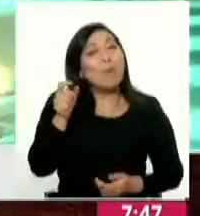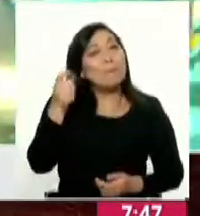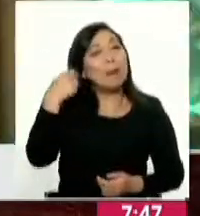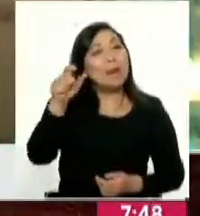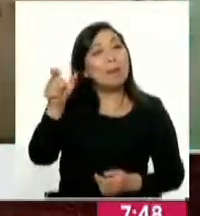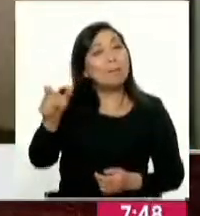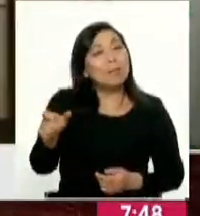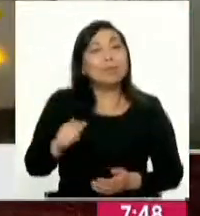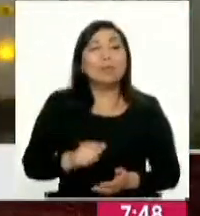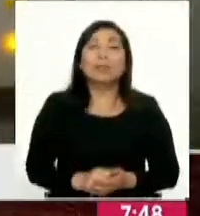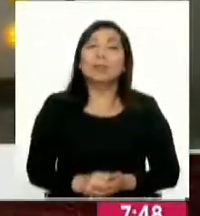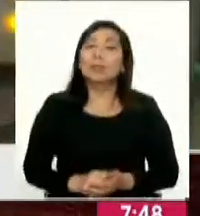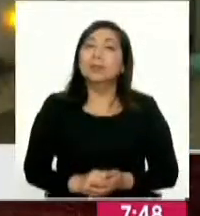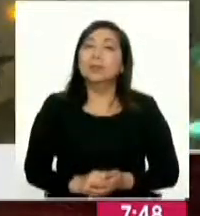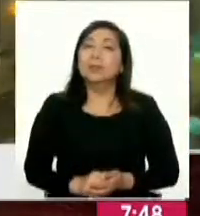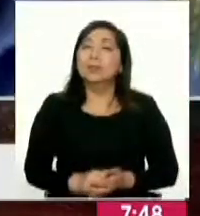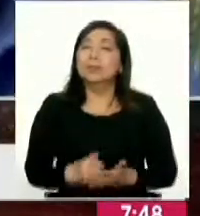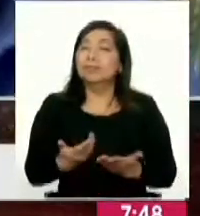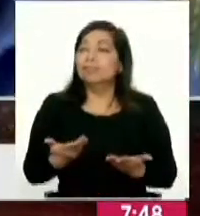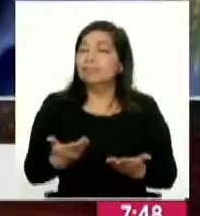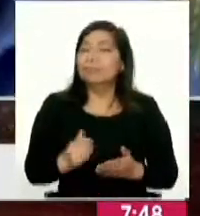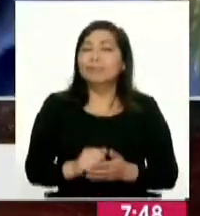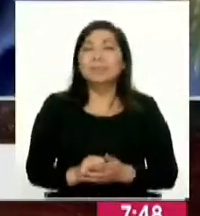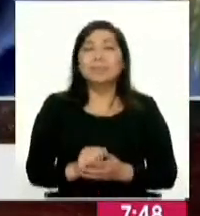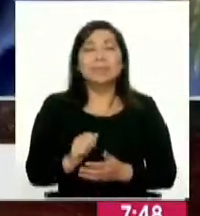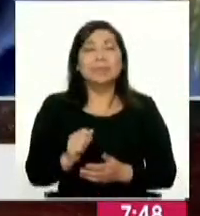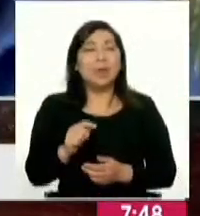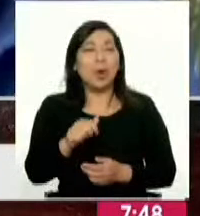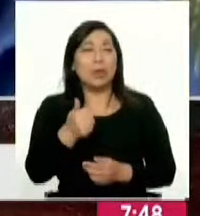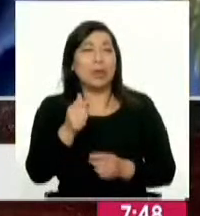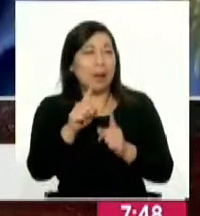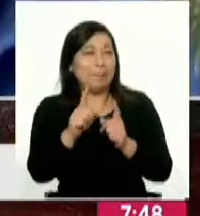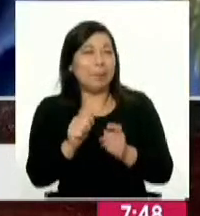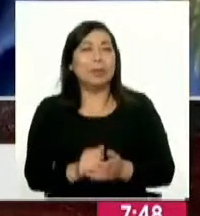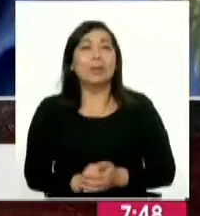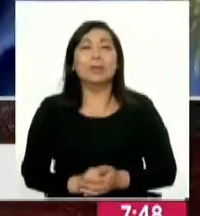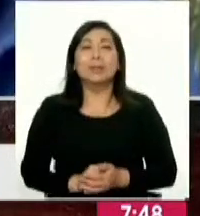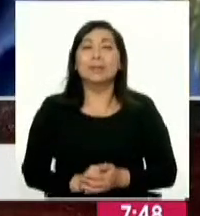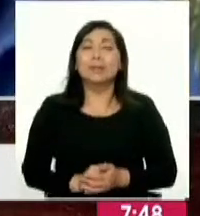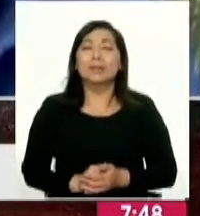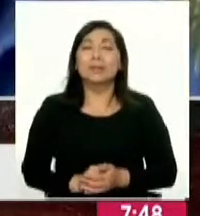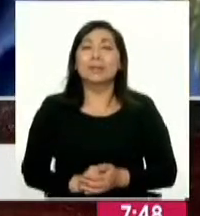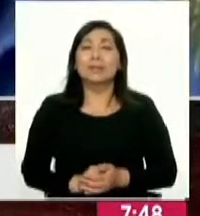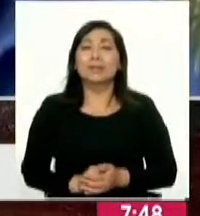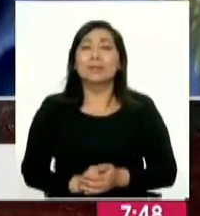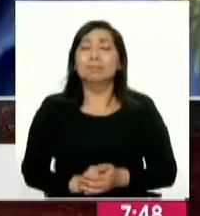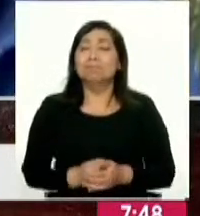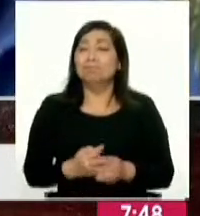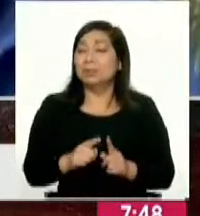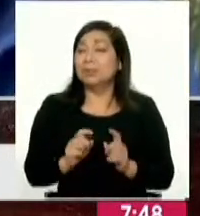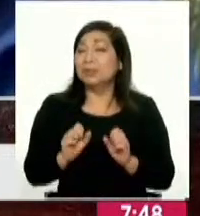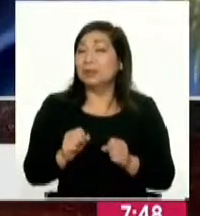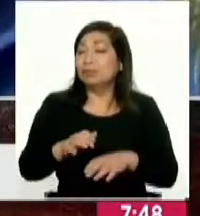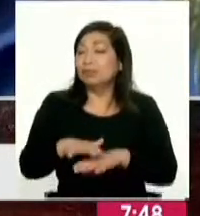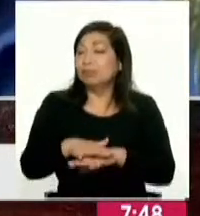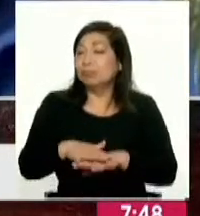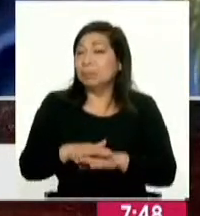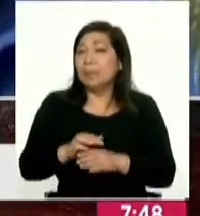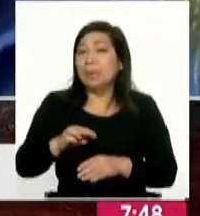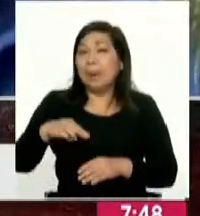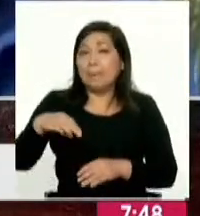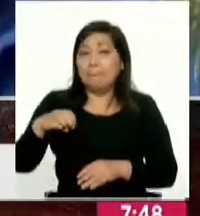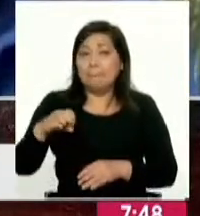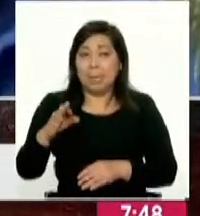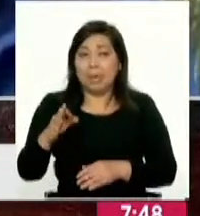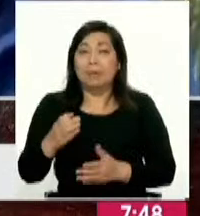la última pregunta sin ánimo de a ver esperanzar mucho al usuario pero se está haciendo una gestión con el MEF